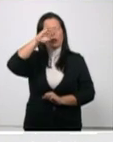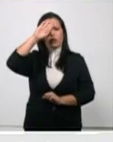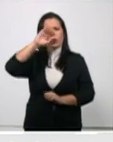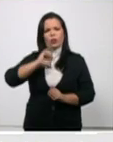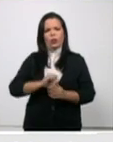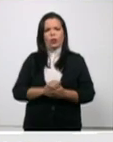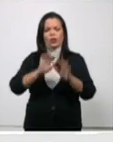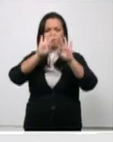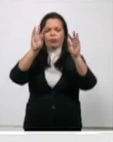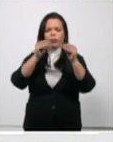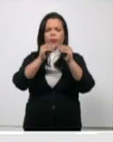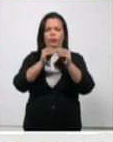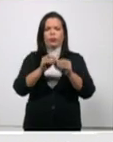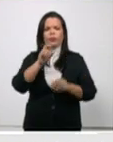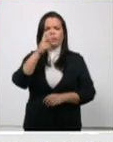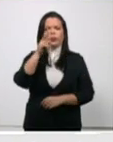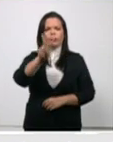acumulan